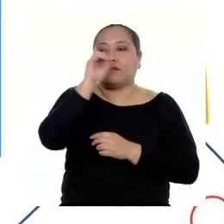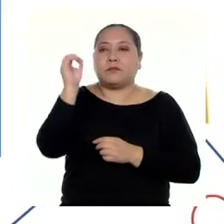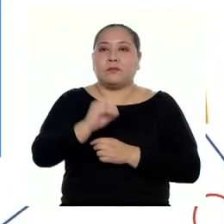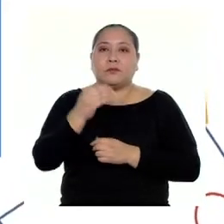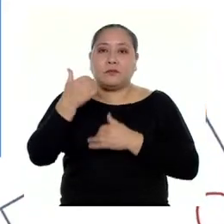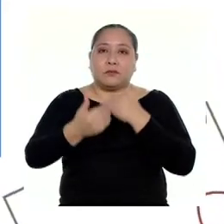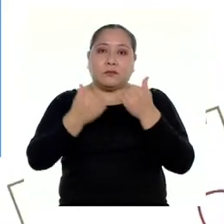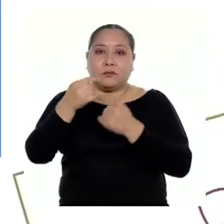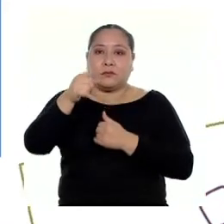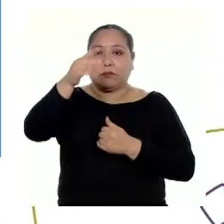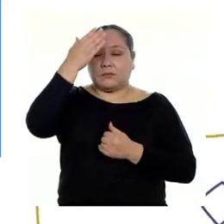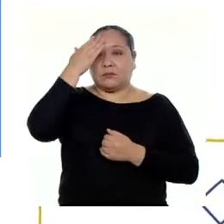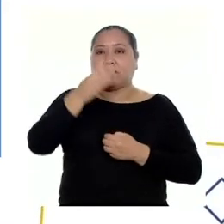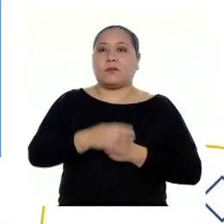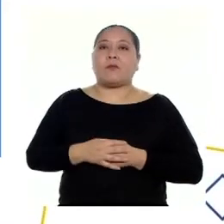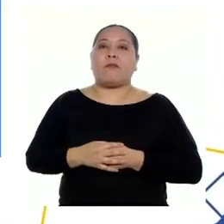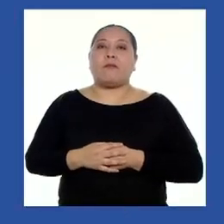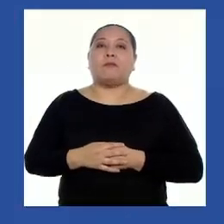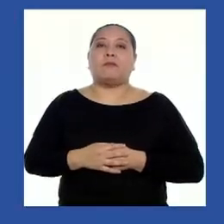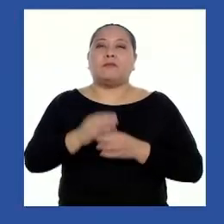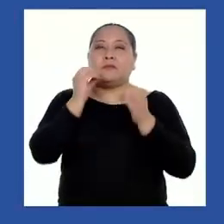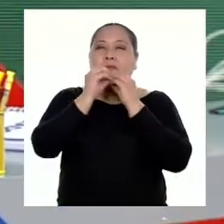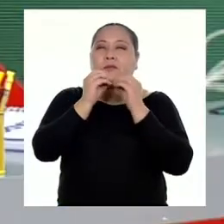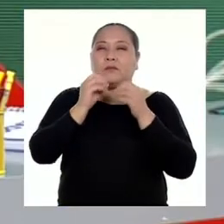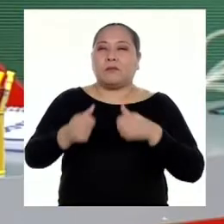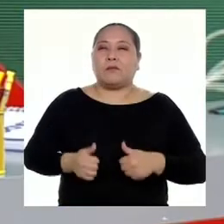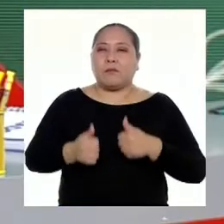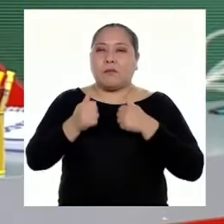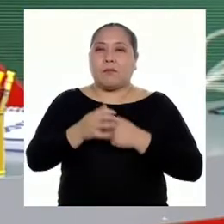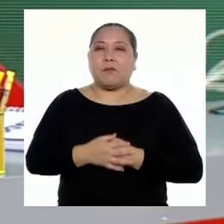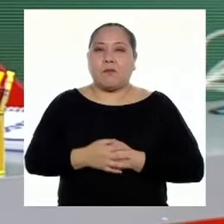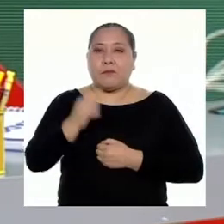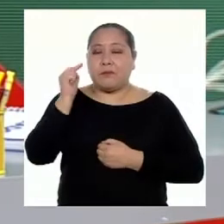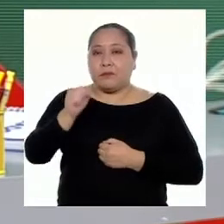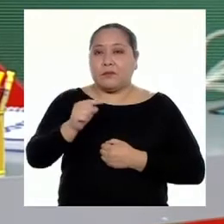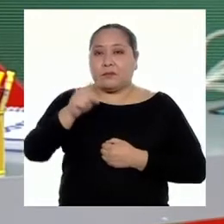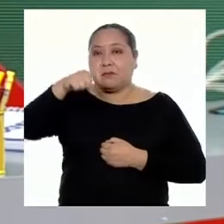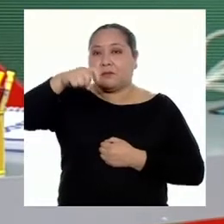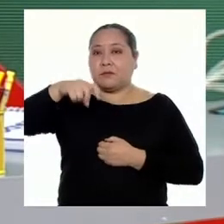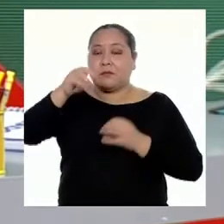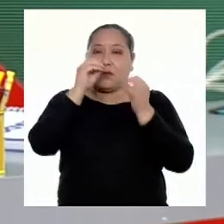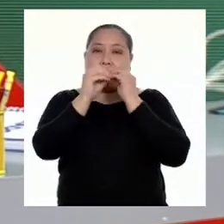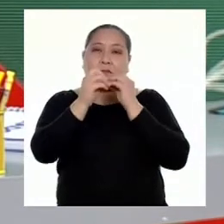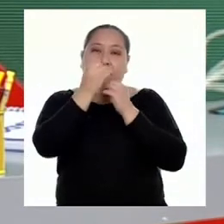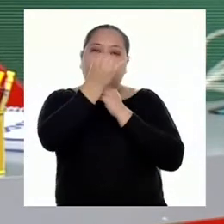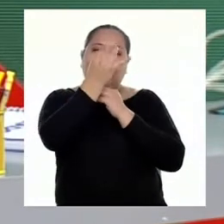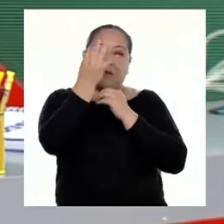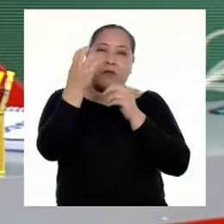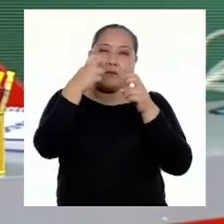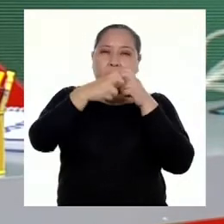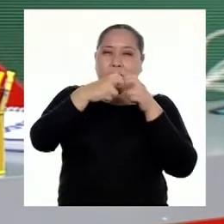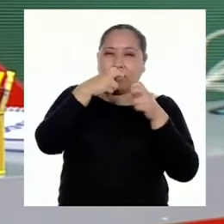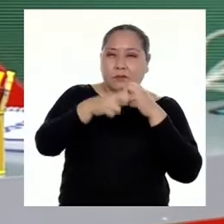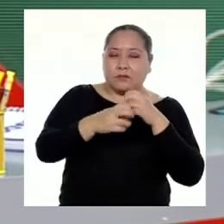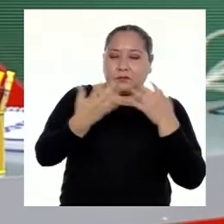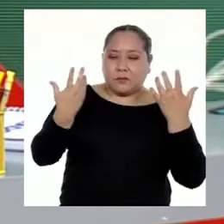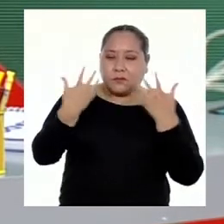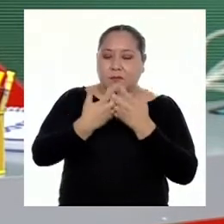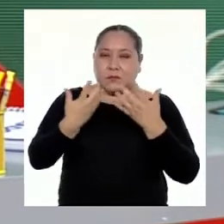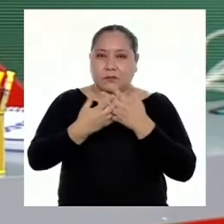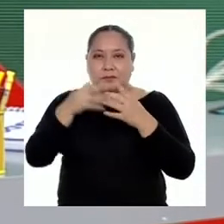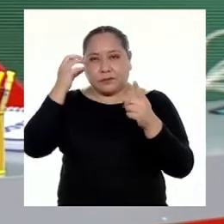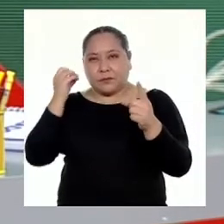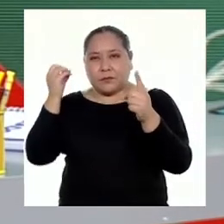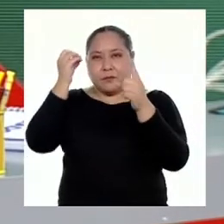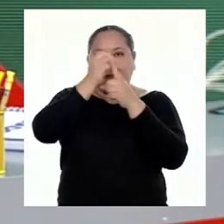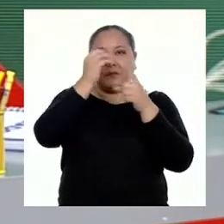sigues al resolver situaciones de la vida cotidiana. Para esto tendremos que solucionar algunos problemas relacionados a porcentajes con el